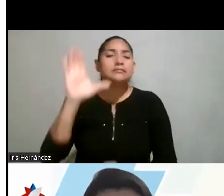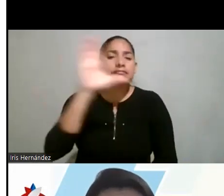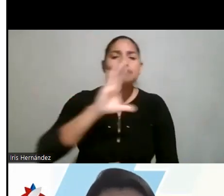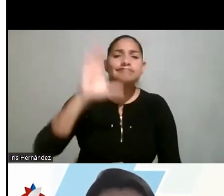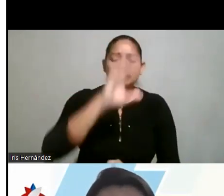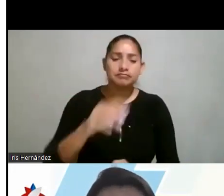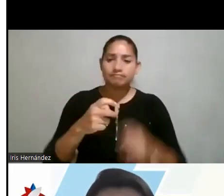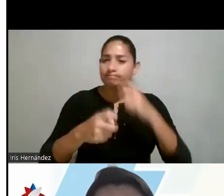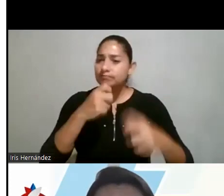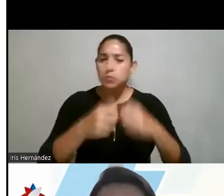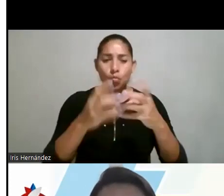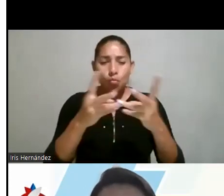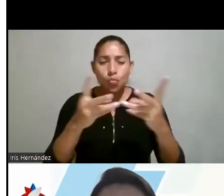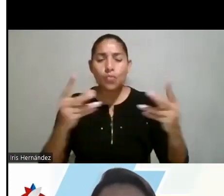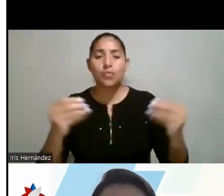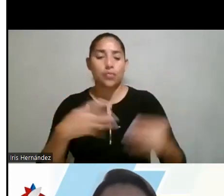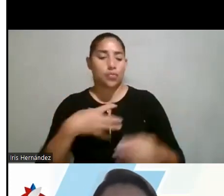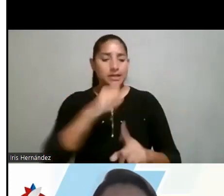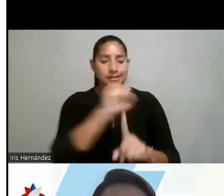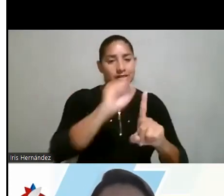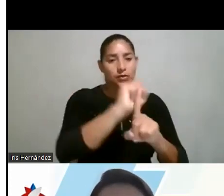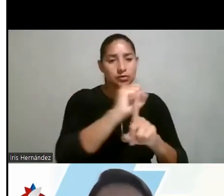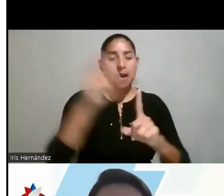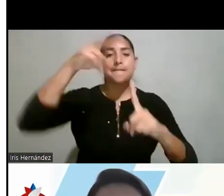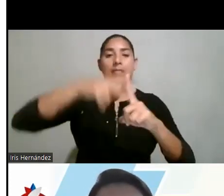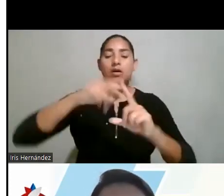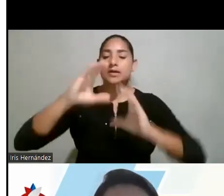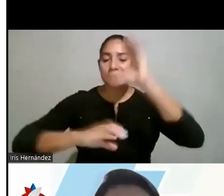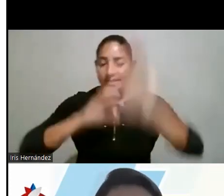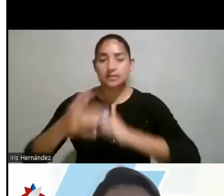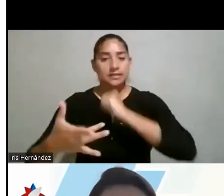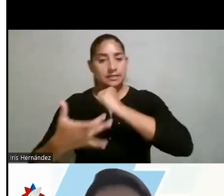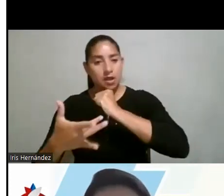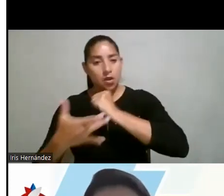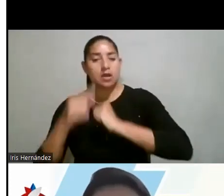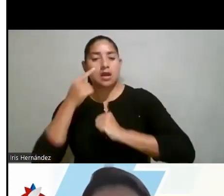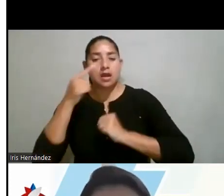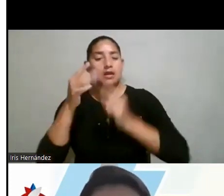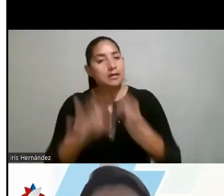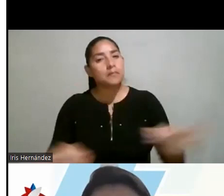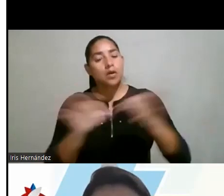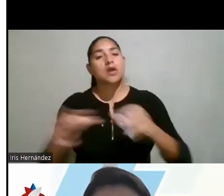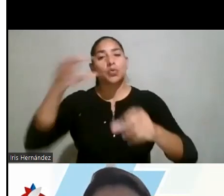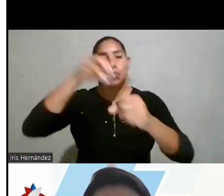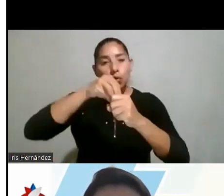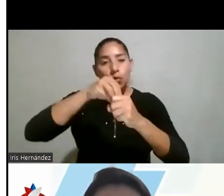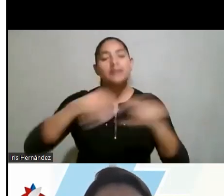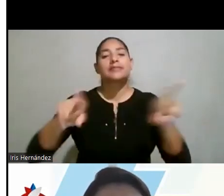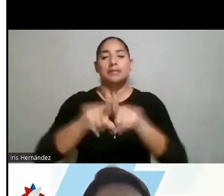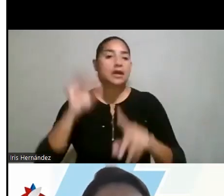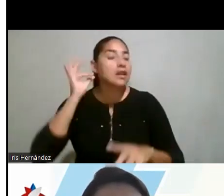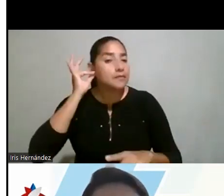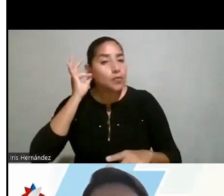de soluciones a sus problemas aplicando la ciencia y la tecnología y aquí muy importante incluir, por supuesto, a las mujeres.